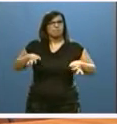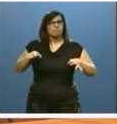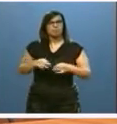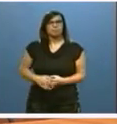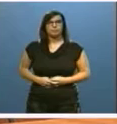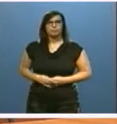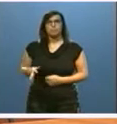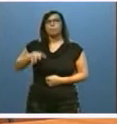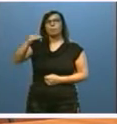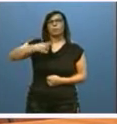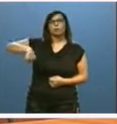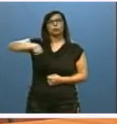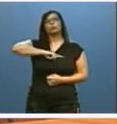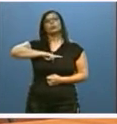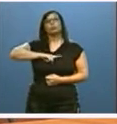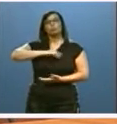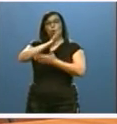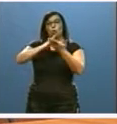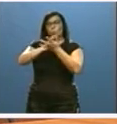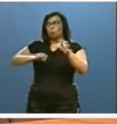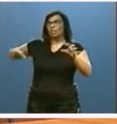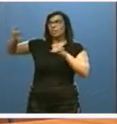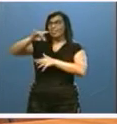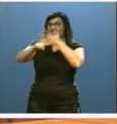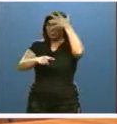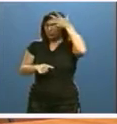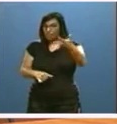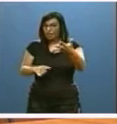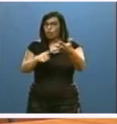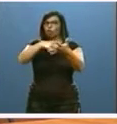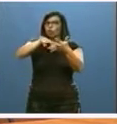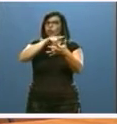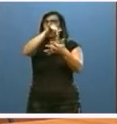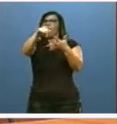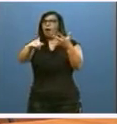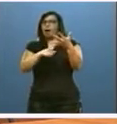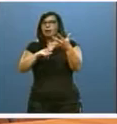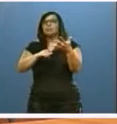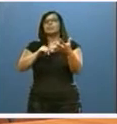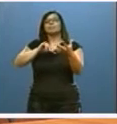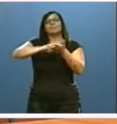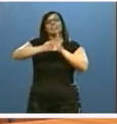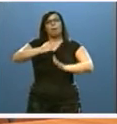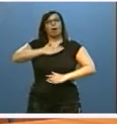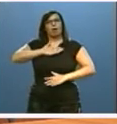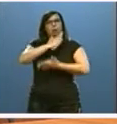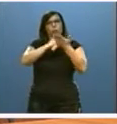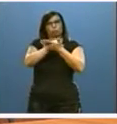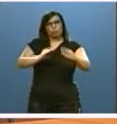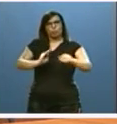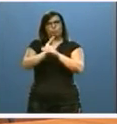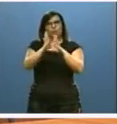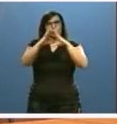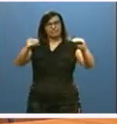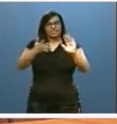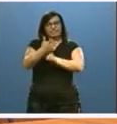Somos, además, una de las solo cinco comunidades que cuentan con un sistema autonómico de becas universitarias, que amplía la